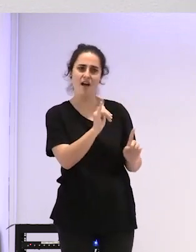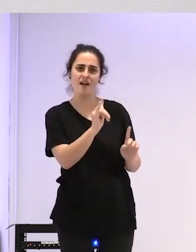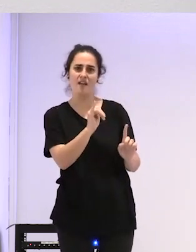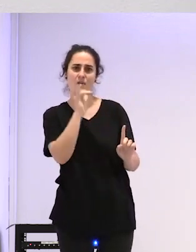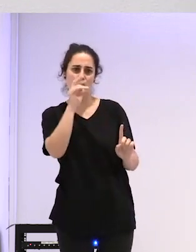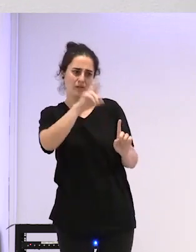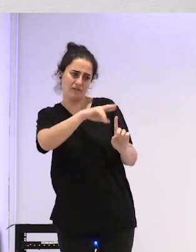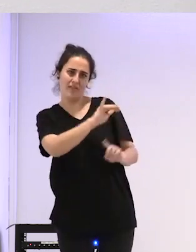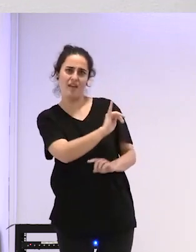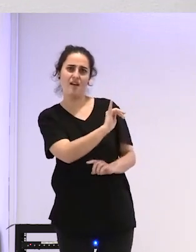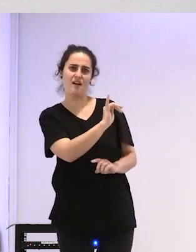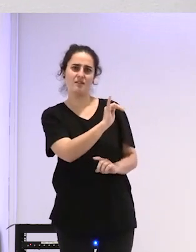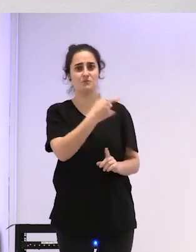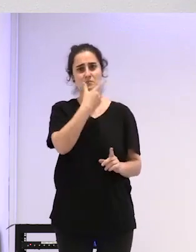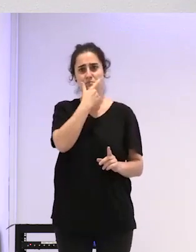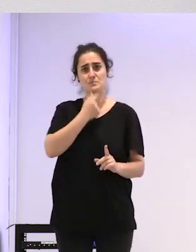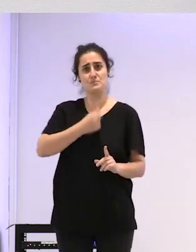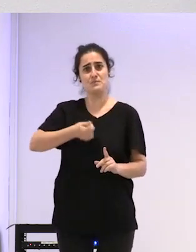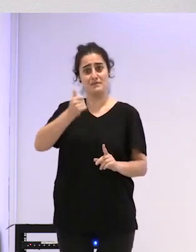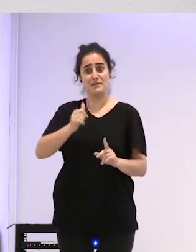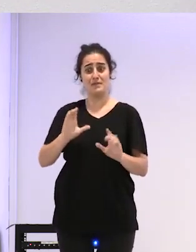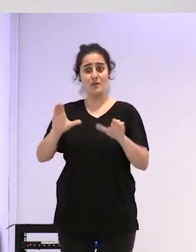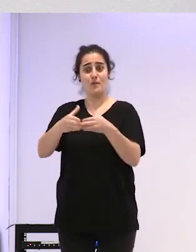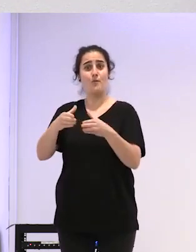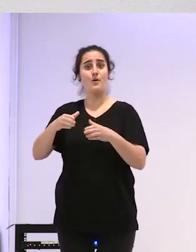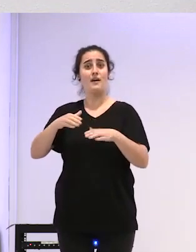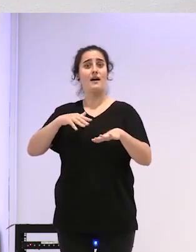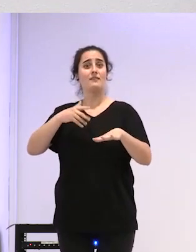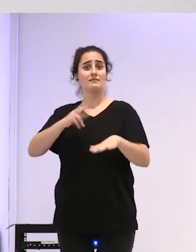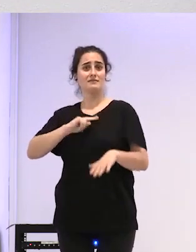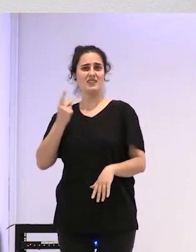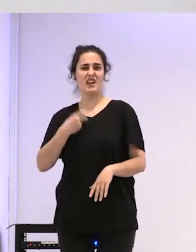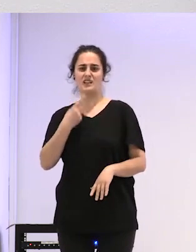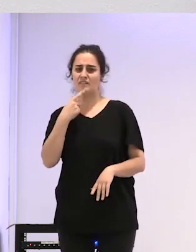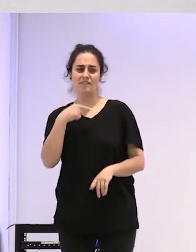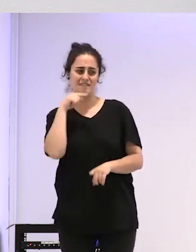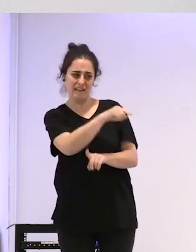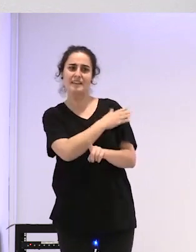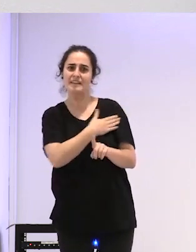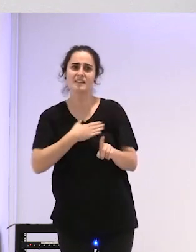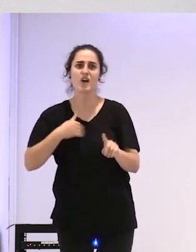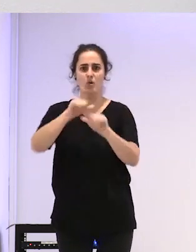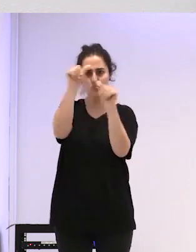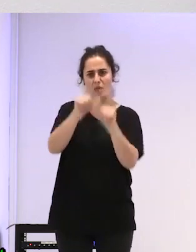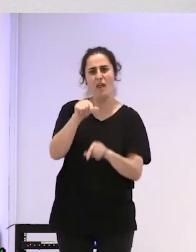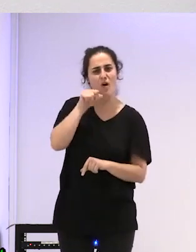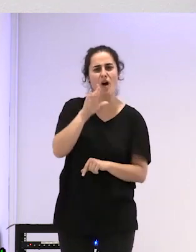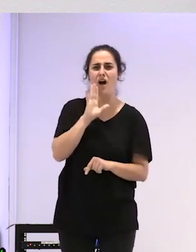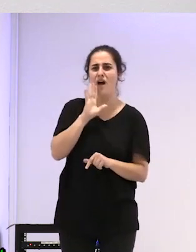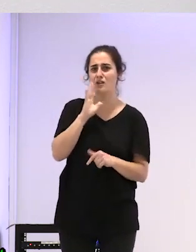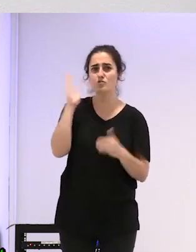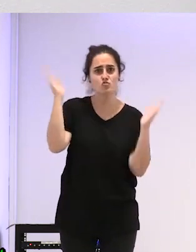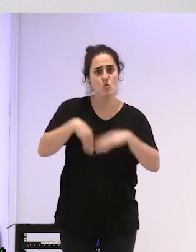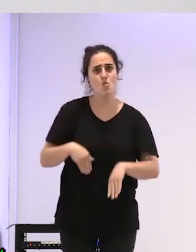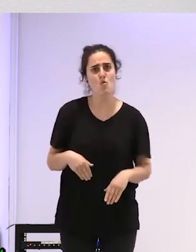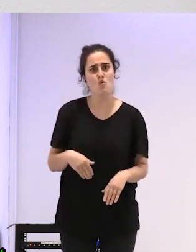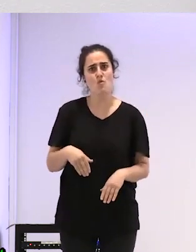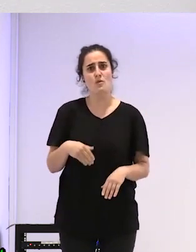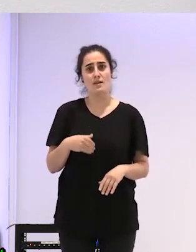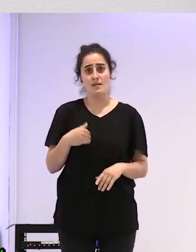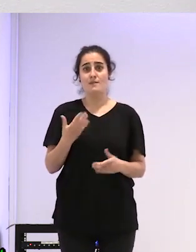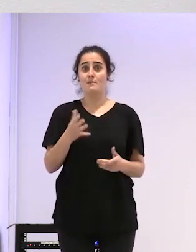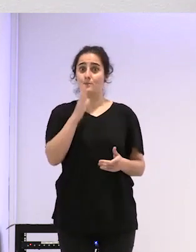fácil de alguna manera que la comunidad trans dijera queremos esto y no queremos esto ¿no? y doy pruebas